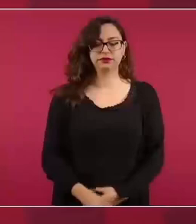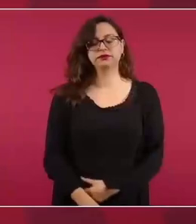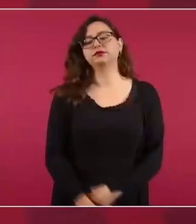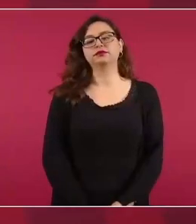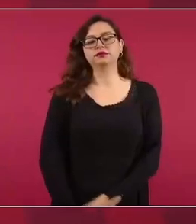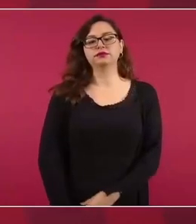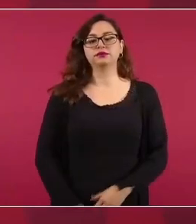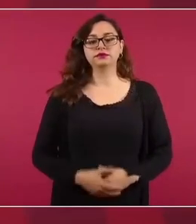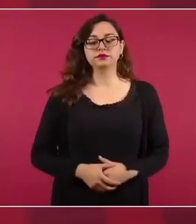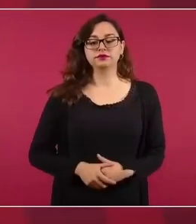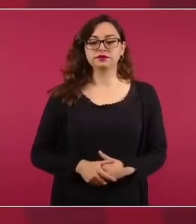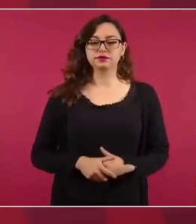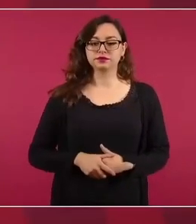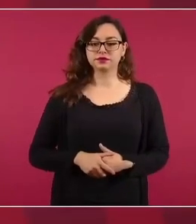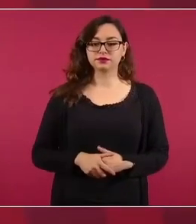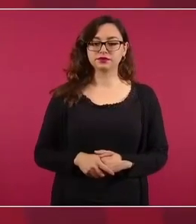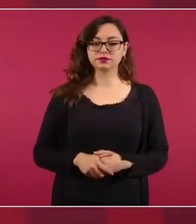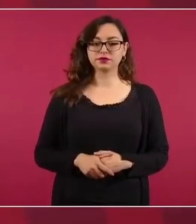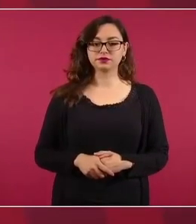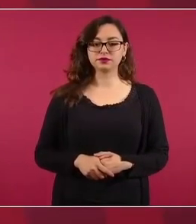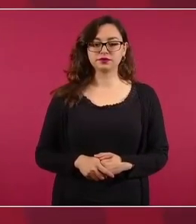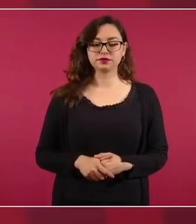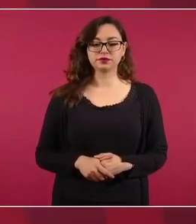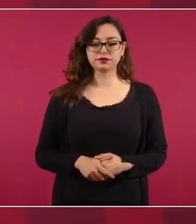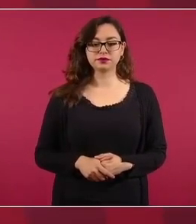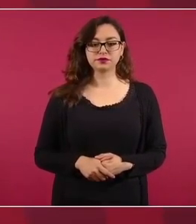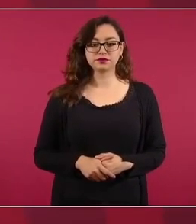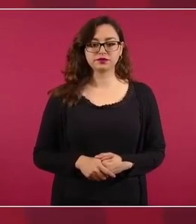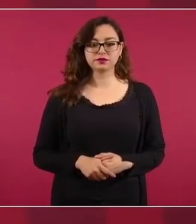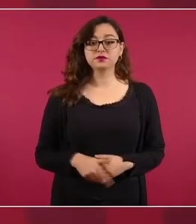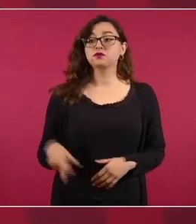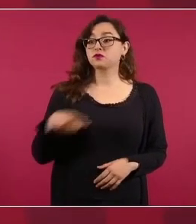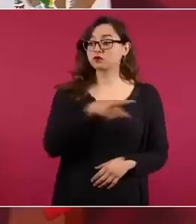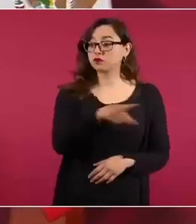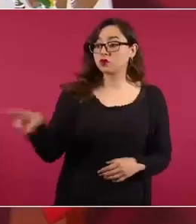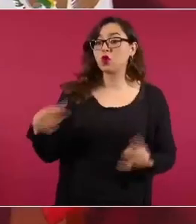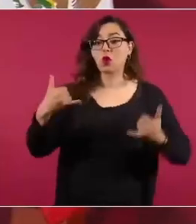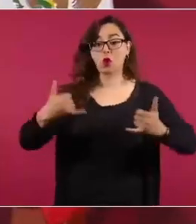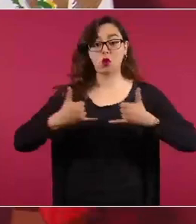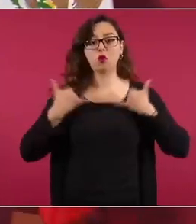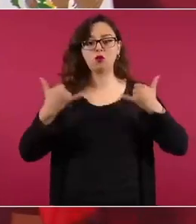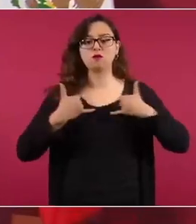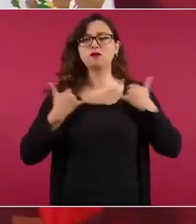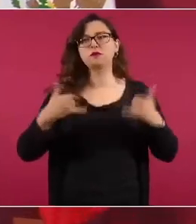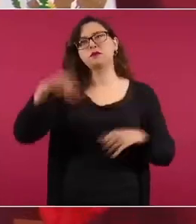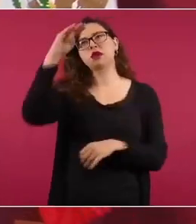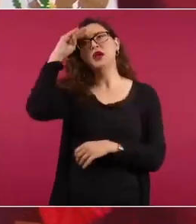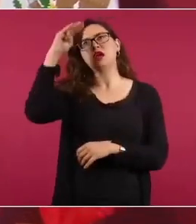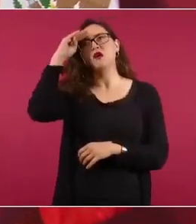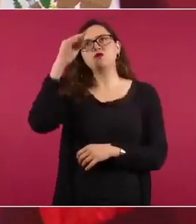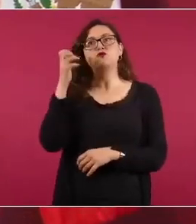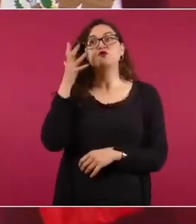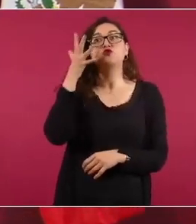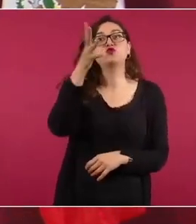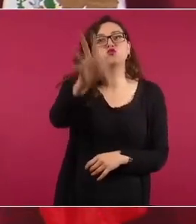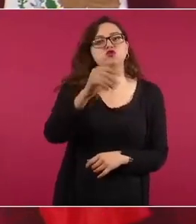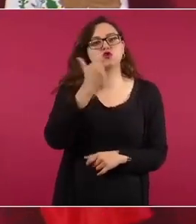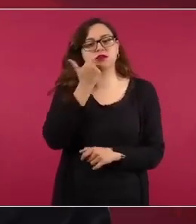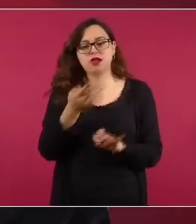que tengan tengan como principio como norma